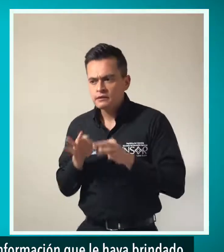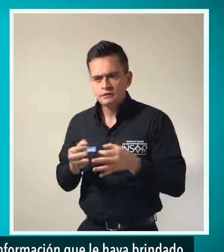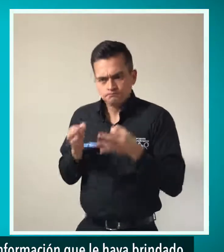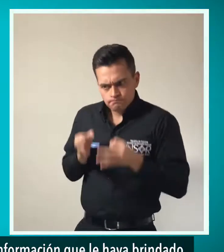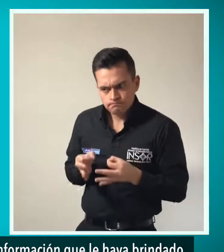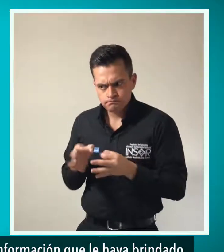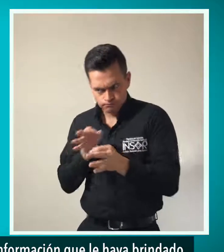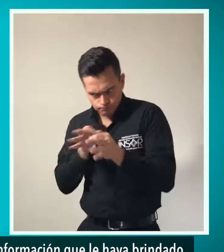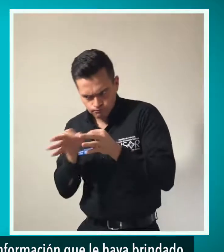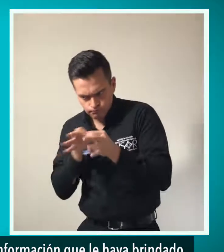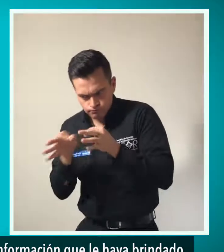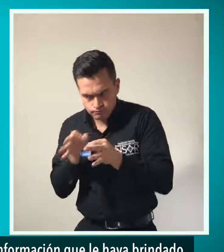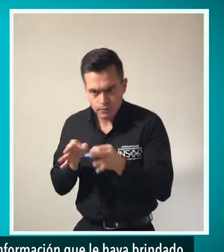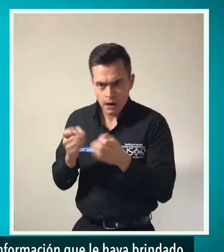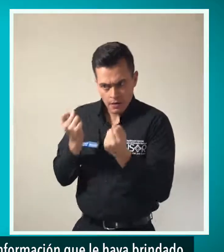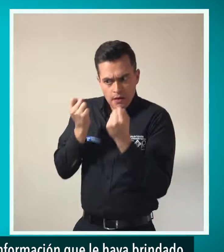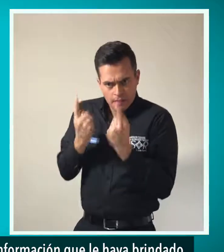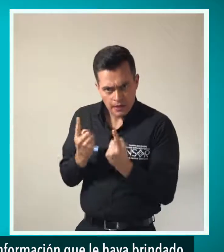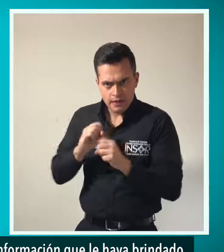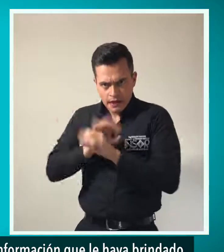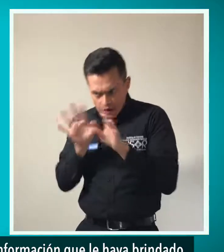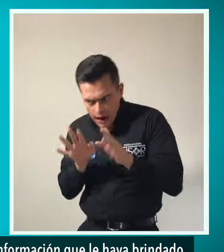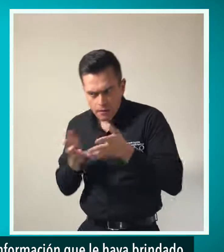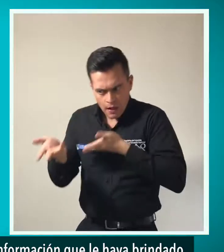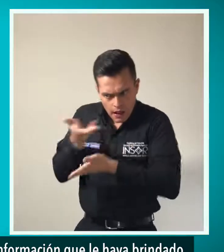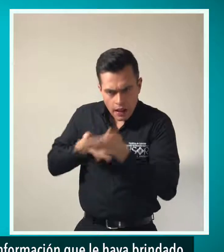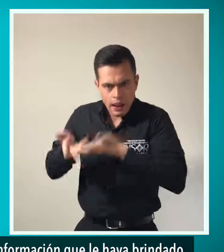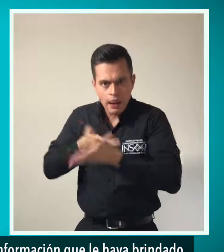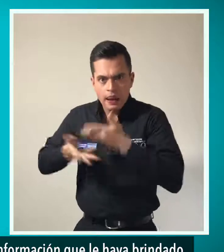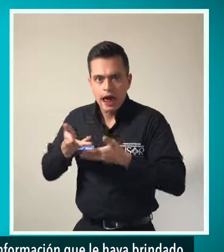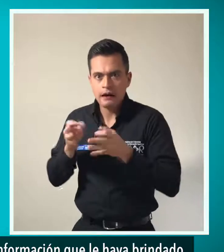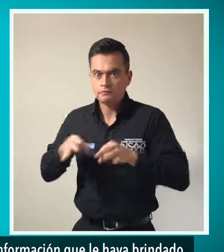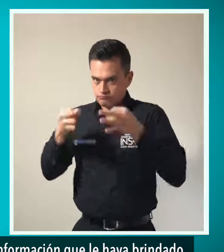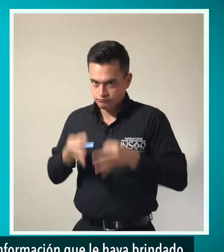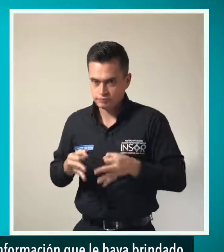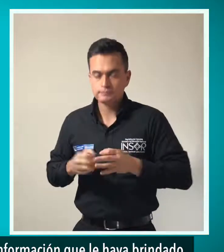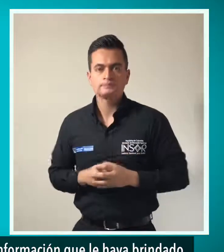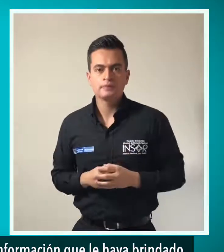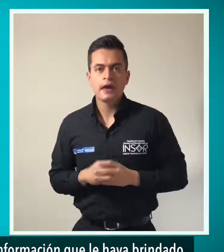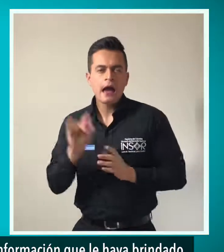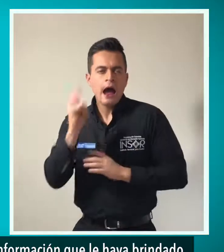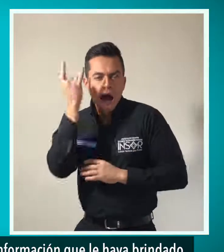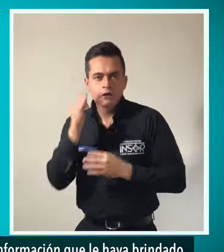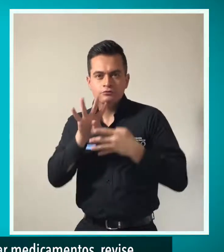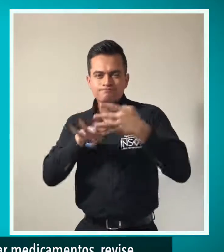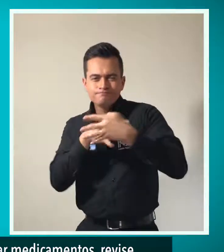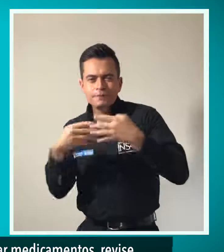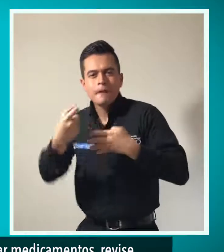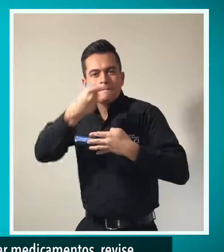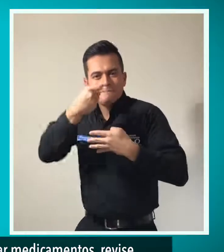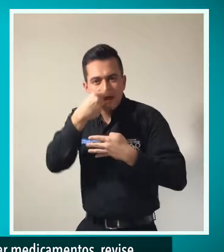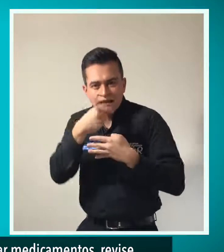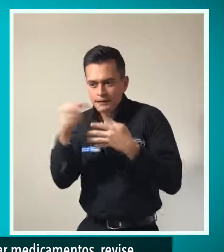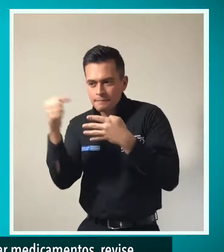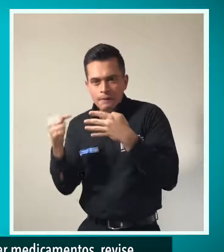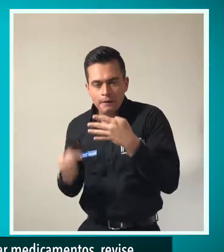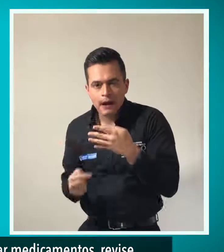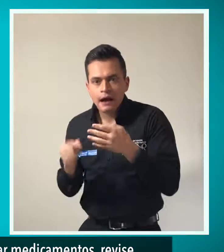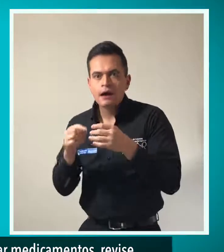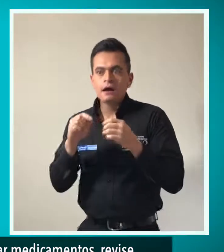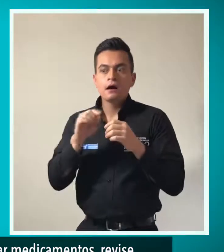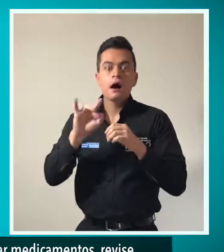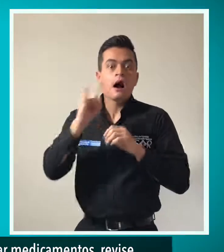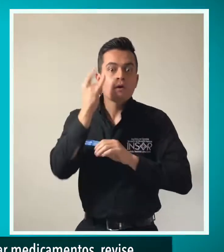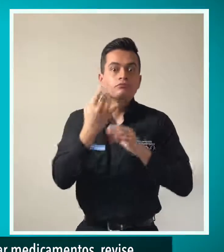Confirme que comprende y recuerda la información que le haya brindado antes de salir de la casa. En caso de tener que administrar